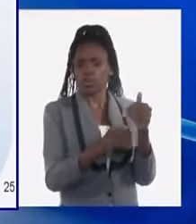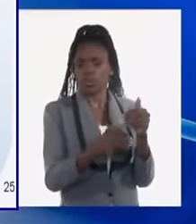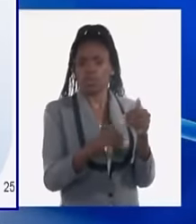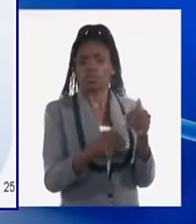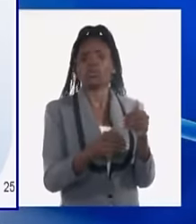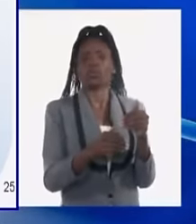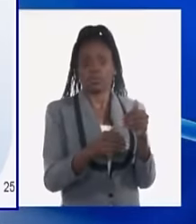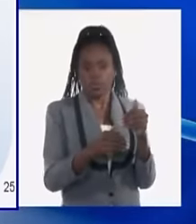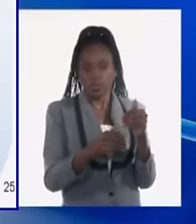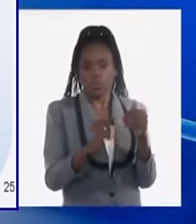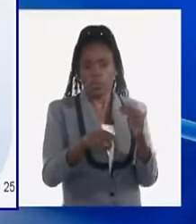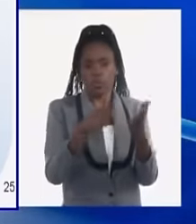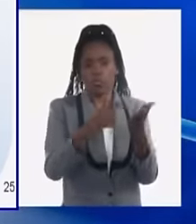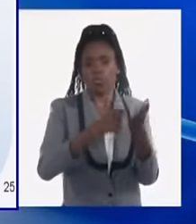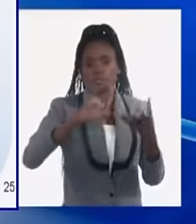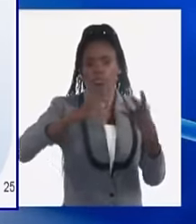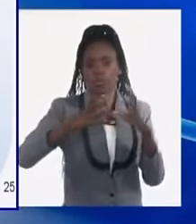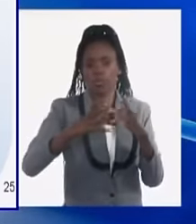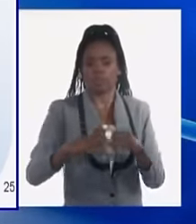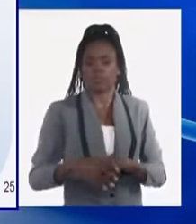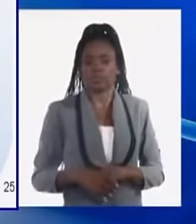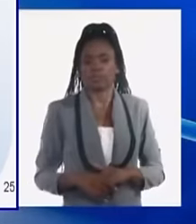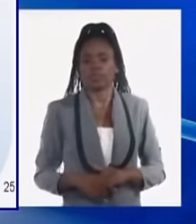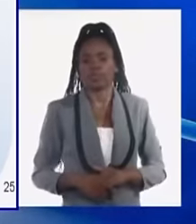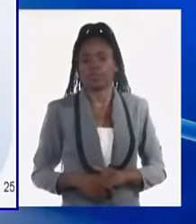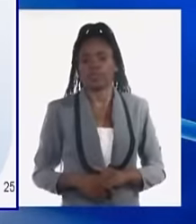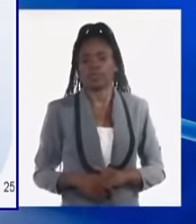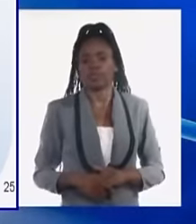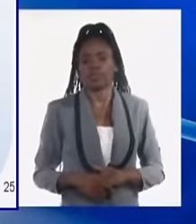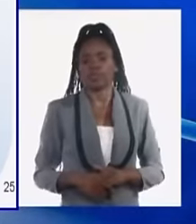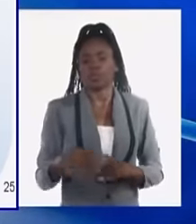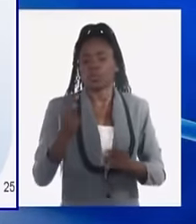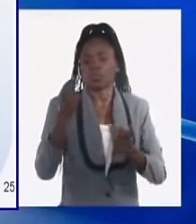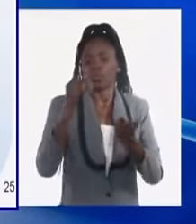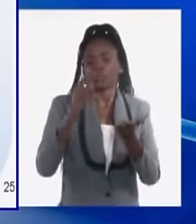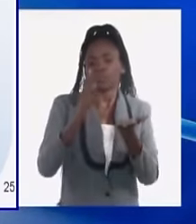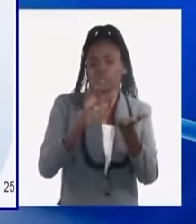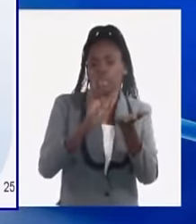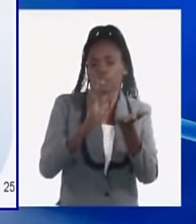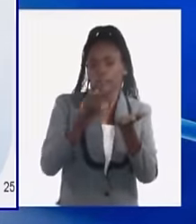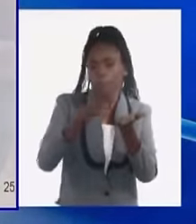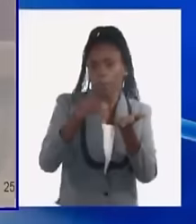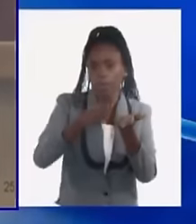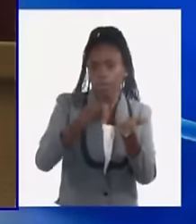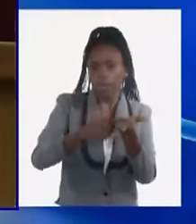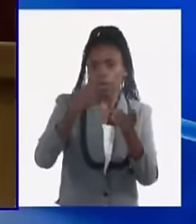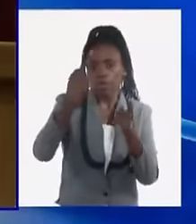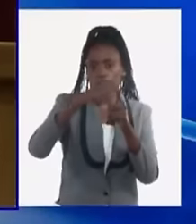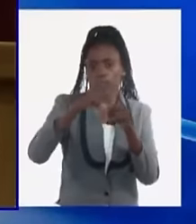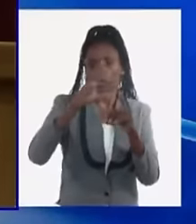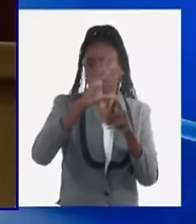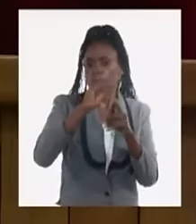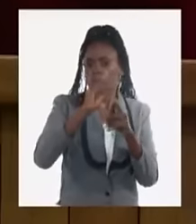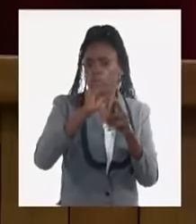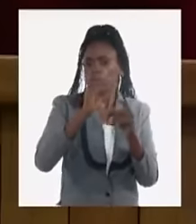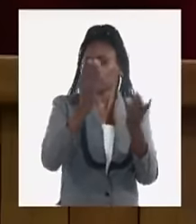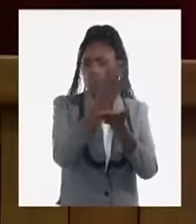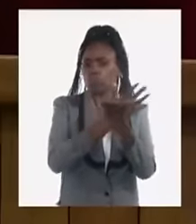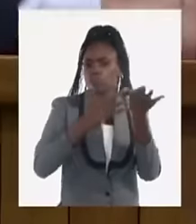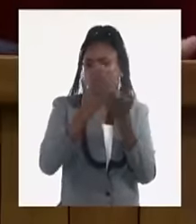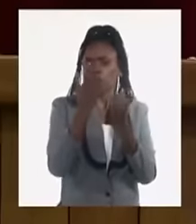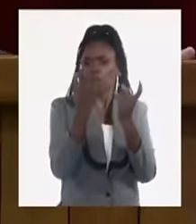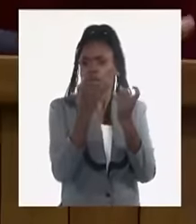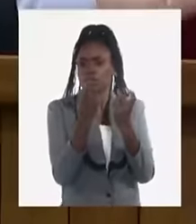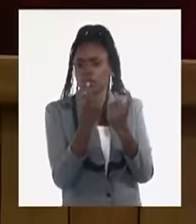amortización de pago. Están los swap de deudas, están varias maneras que hemos ido hablando. tanto, hace